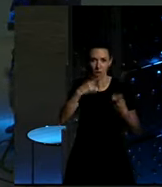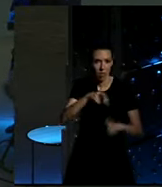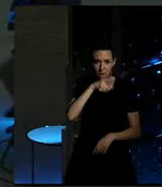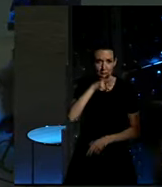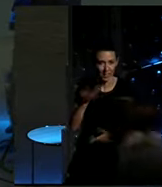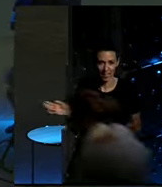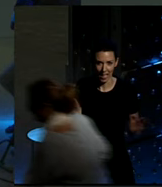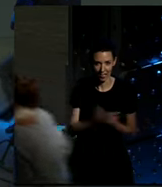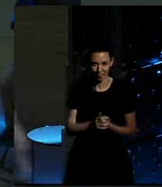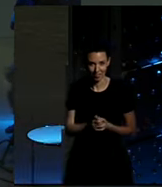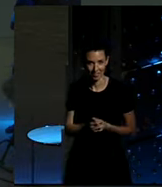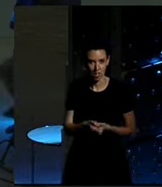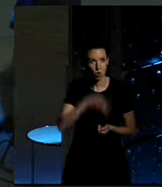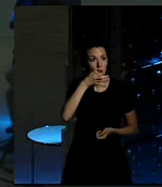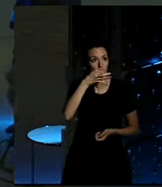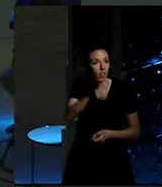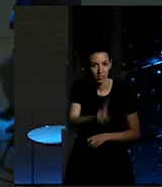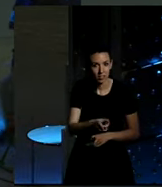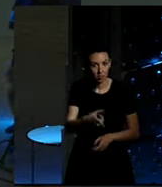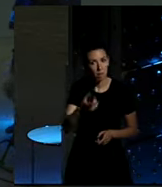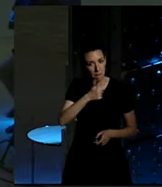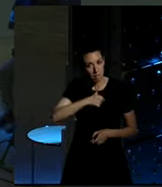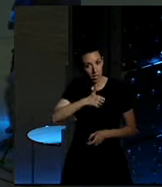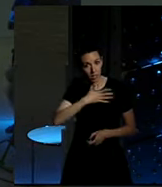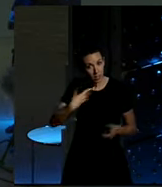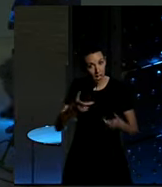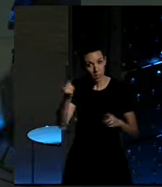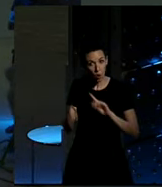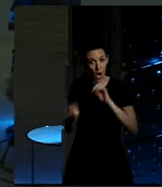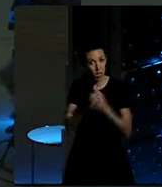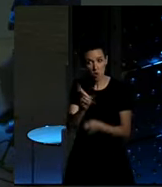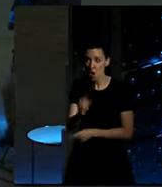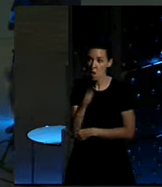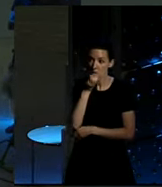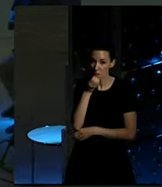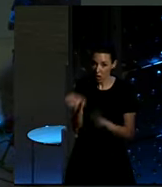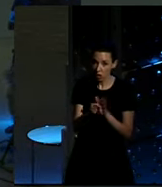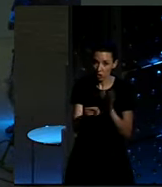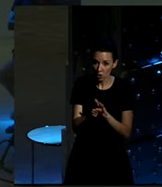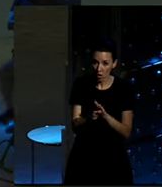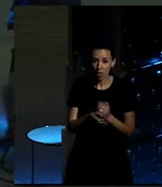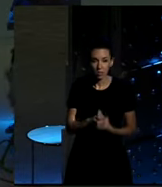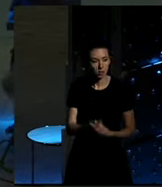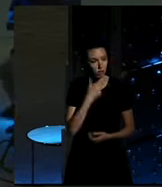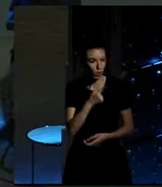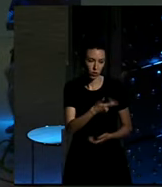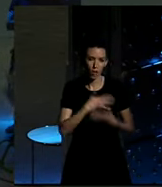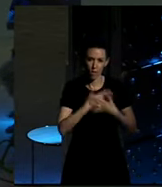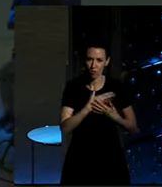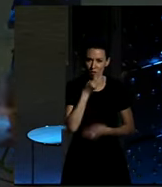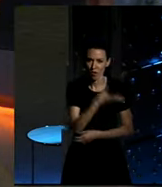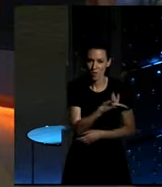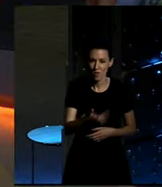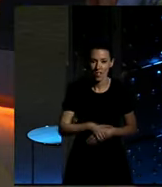no te siga un discurso, pero estás aguantando. ¿Quieres que te cambien? No, está bien. ¿Vas a seguir un rato más? Sí me gustan los voluntarios, muy bien. Bueno,